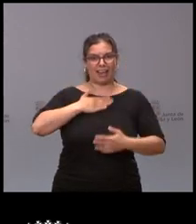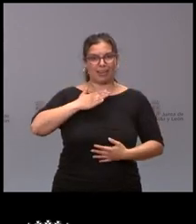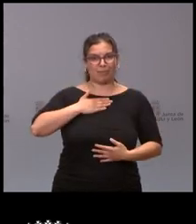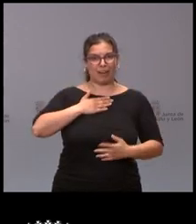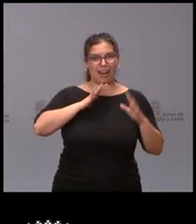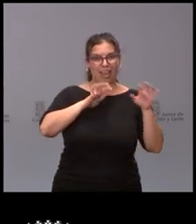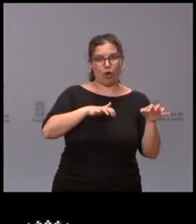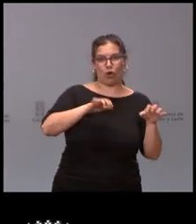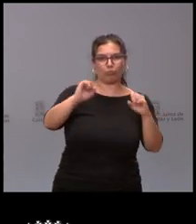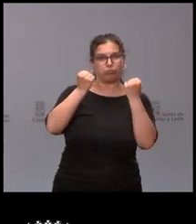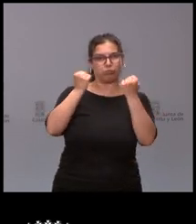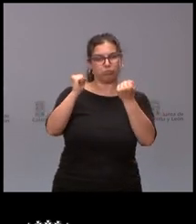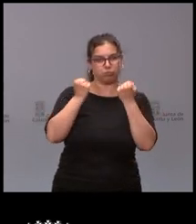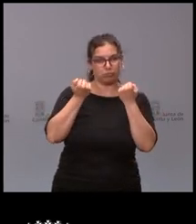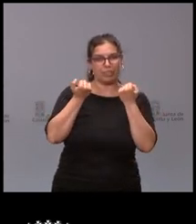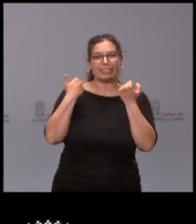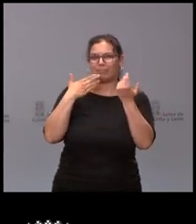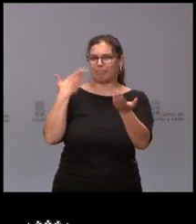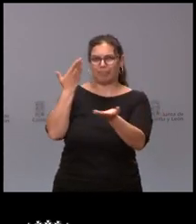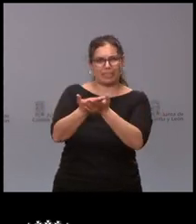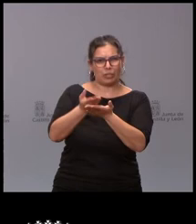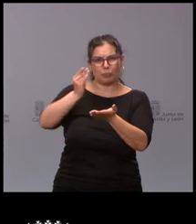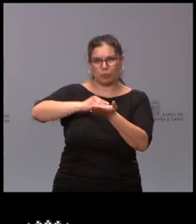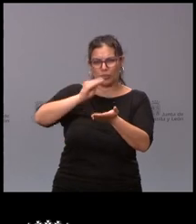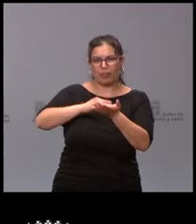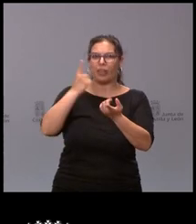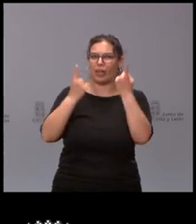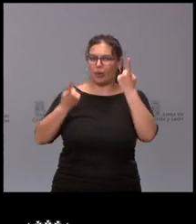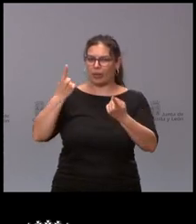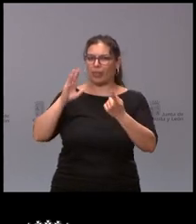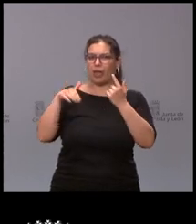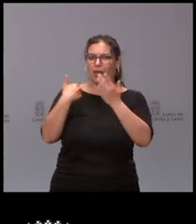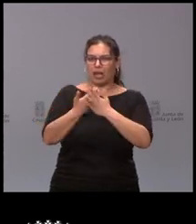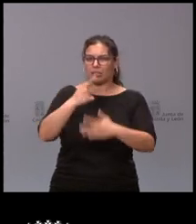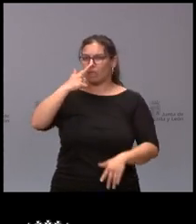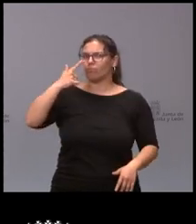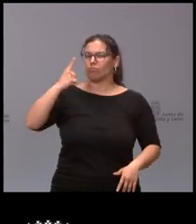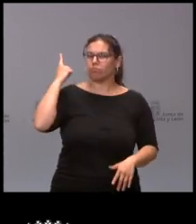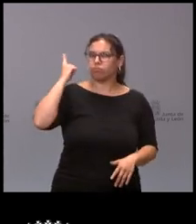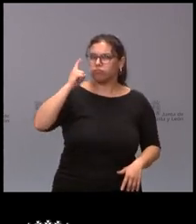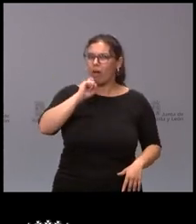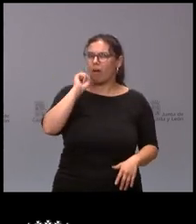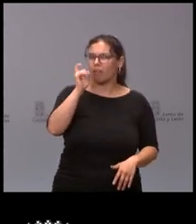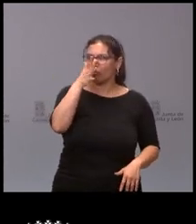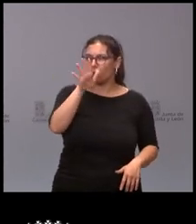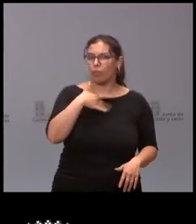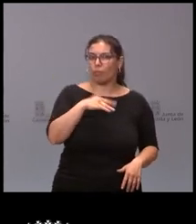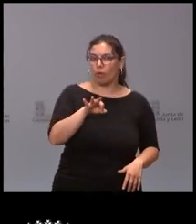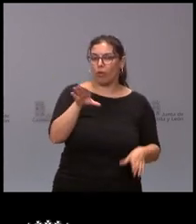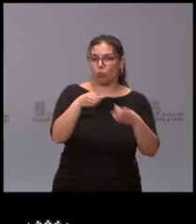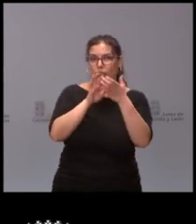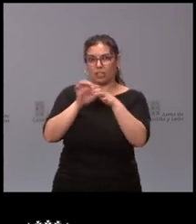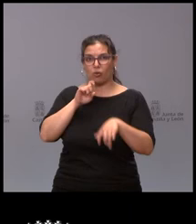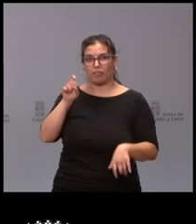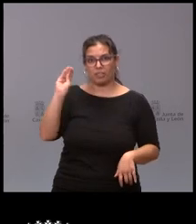ha solicitado muchas veces incluso amenazado con alguna denuncia judicial a la Junta de Castilla y León